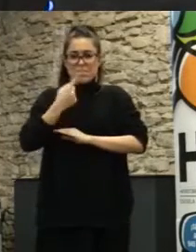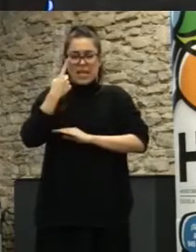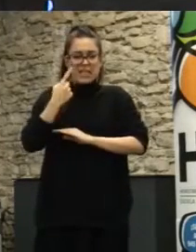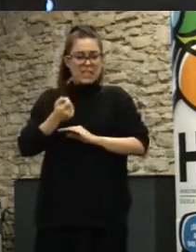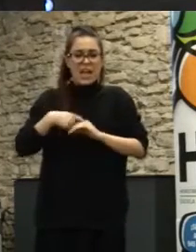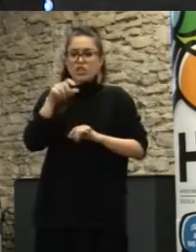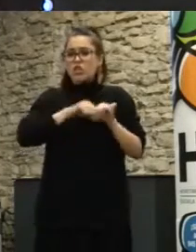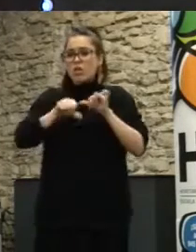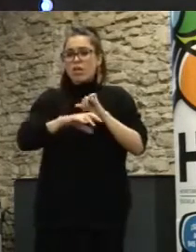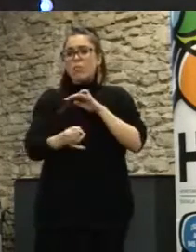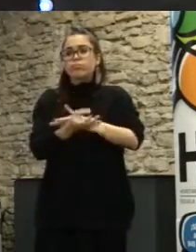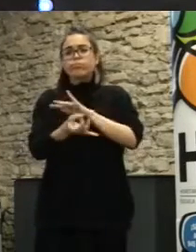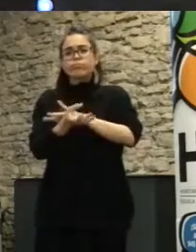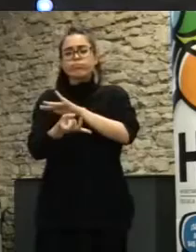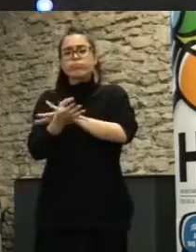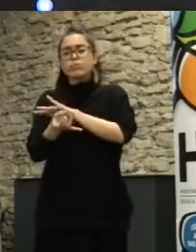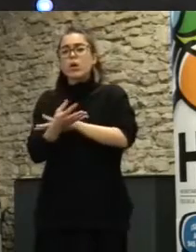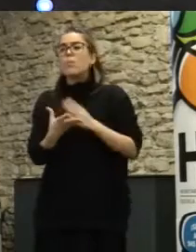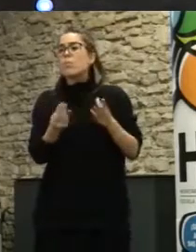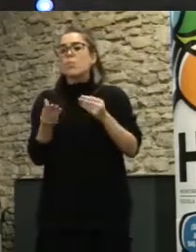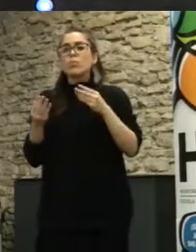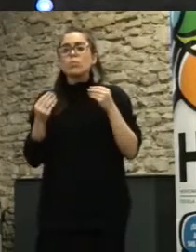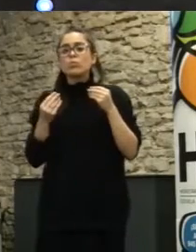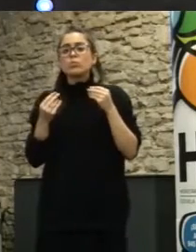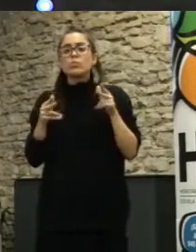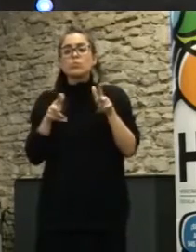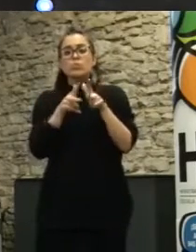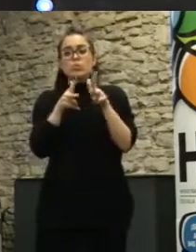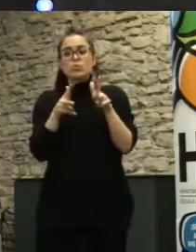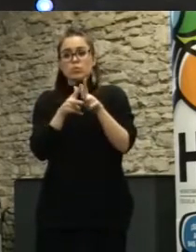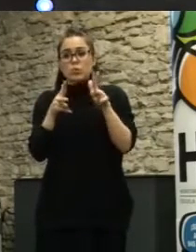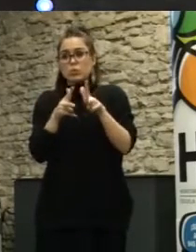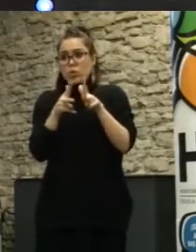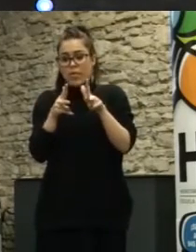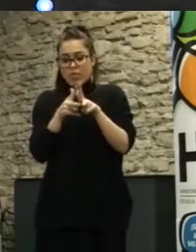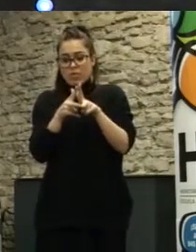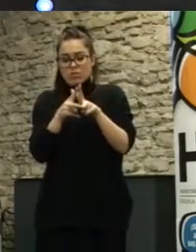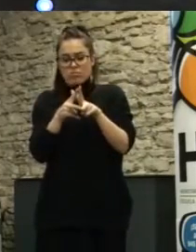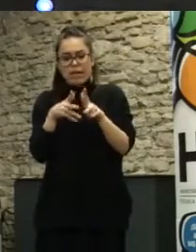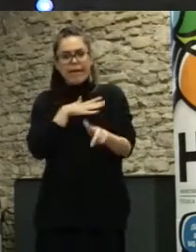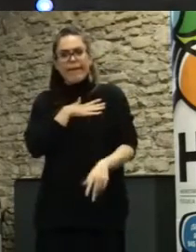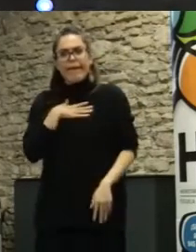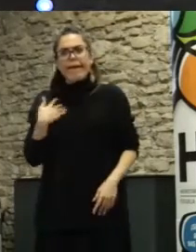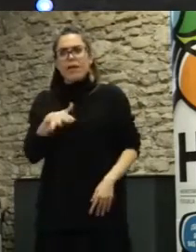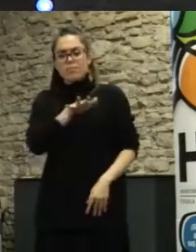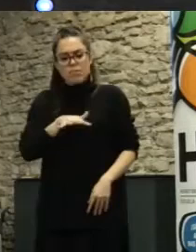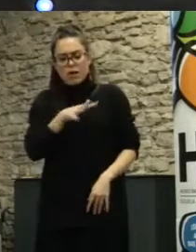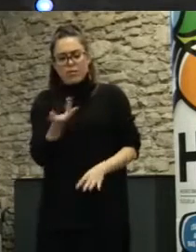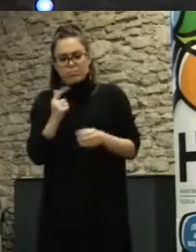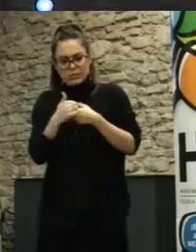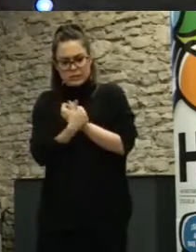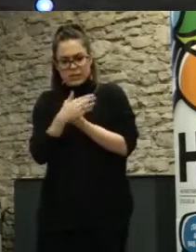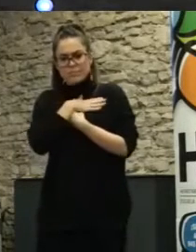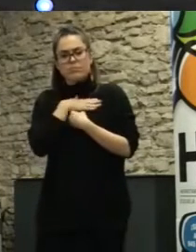con muchos ciudadanos que estaban deseando participar tanto a nivel de su territorio, de su barrio. Existen